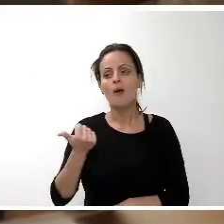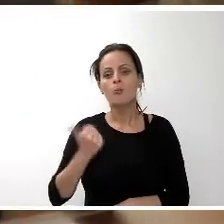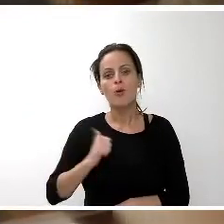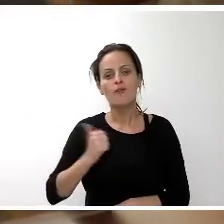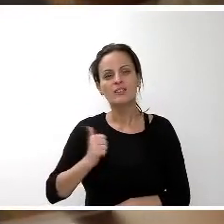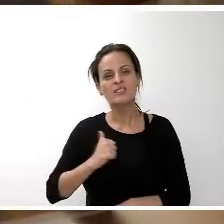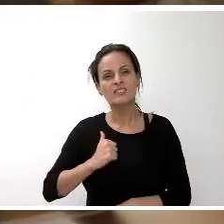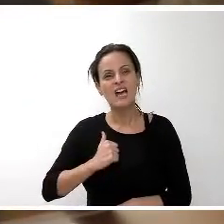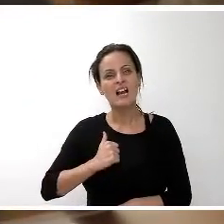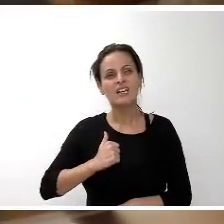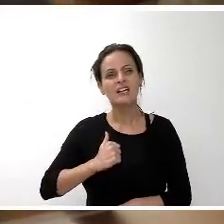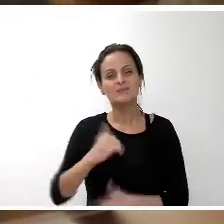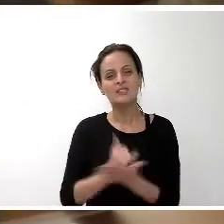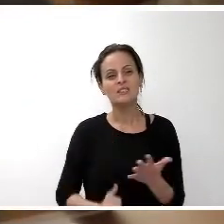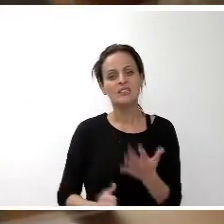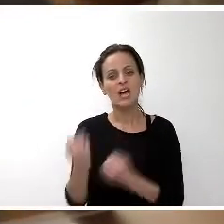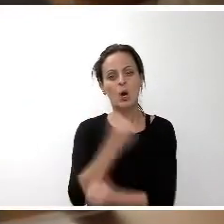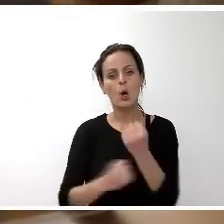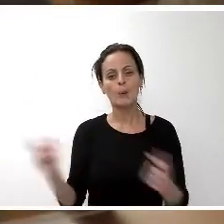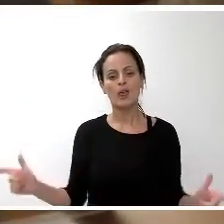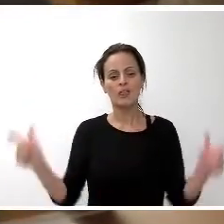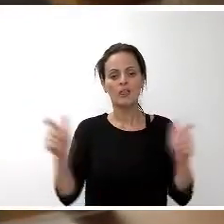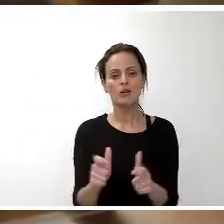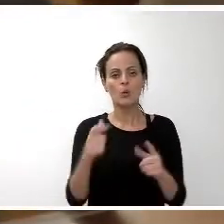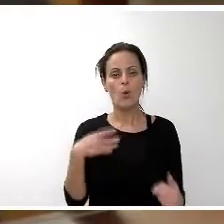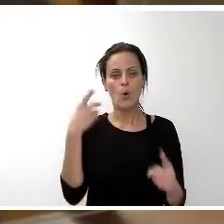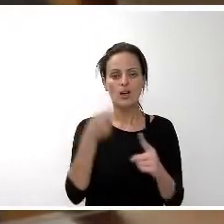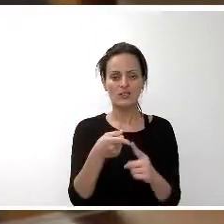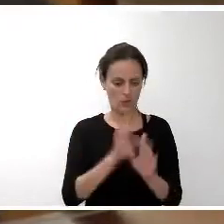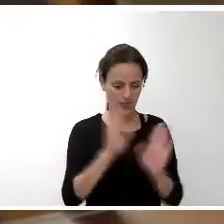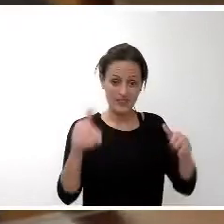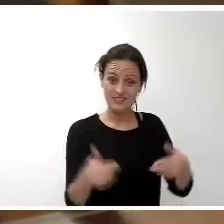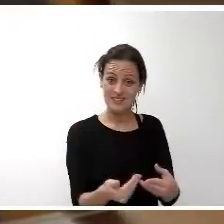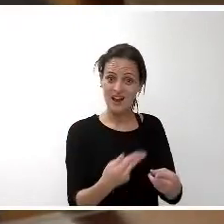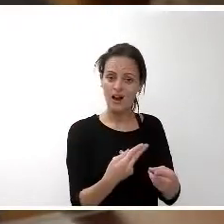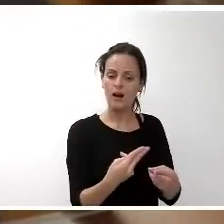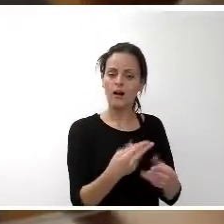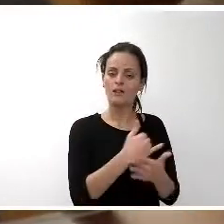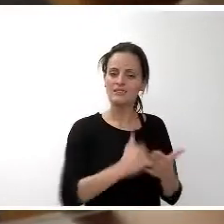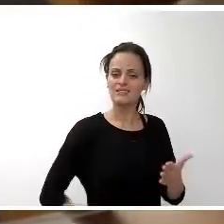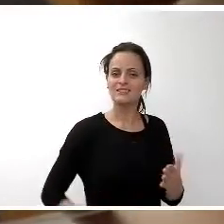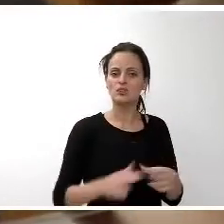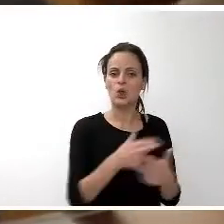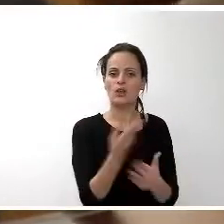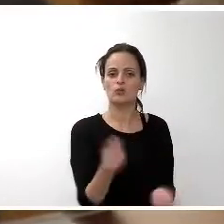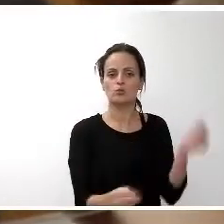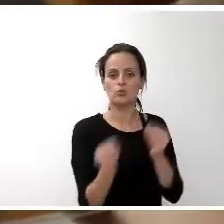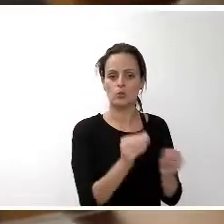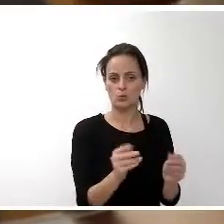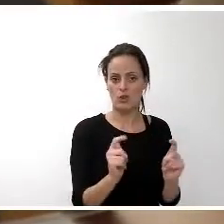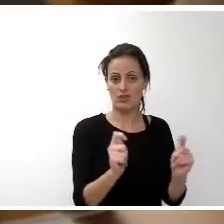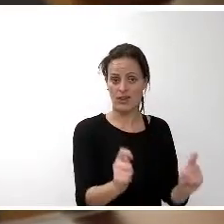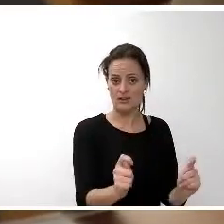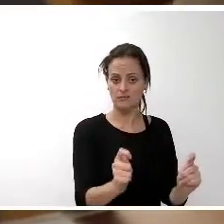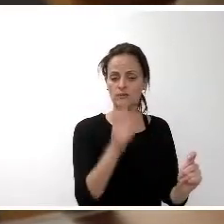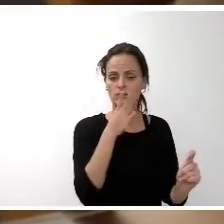de la crisis económica para centrar la atención en resolver esa crisis social. Y en estos últimos cuatro años hemos capeado